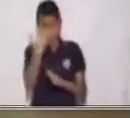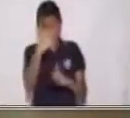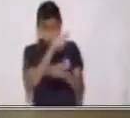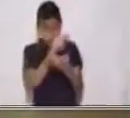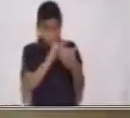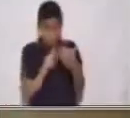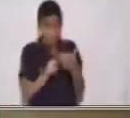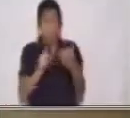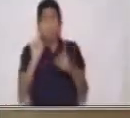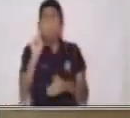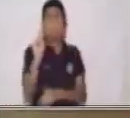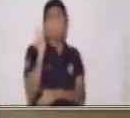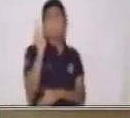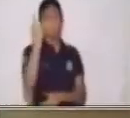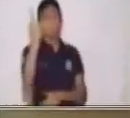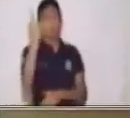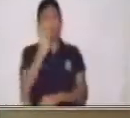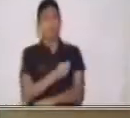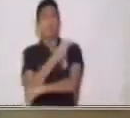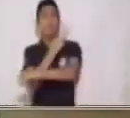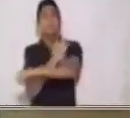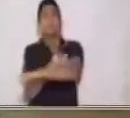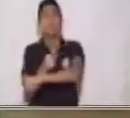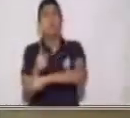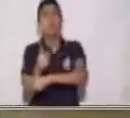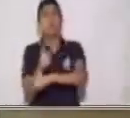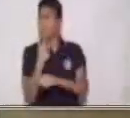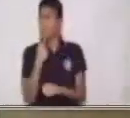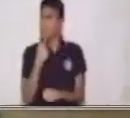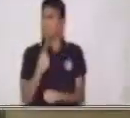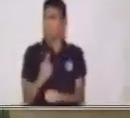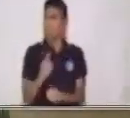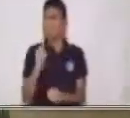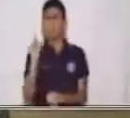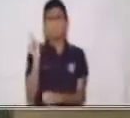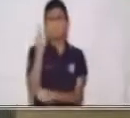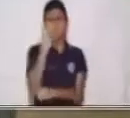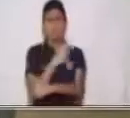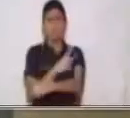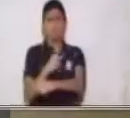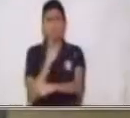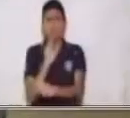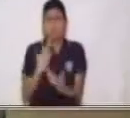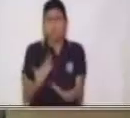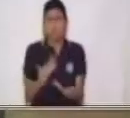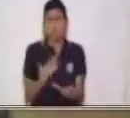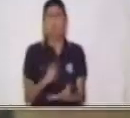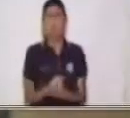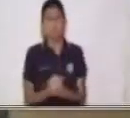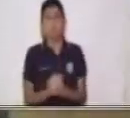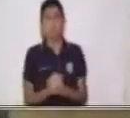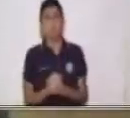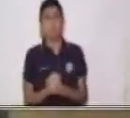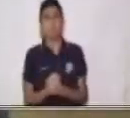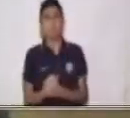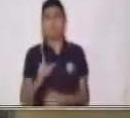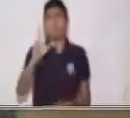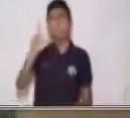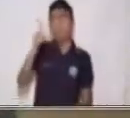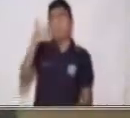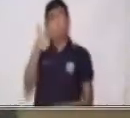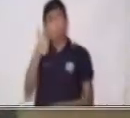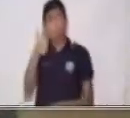nuestra primera historia. ¿Qué dirá nuestra primera historia? Nuestra primera historia dice, la